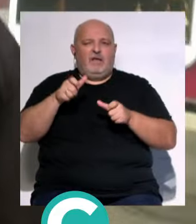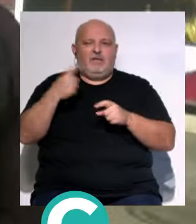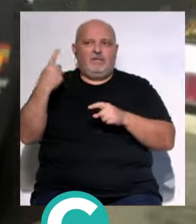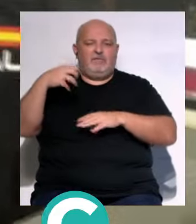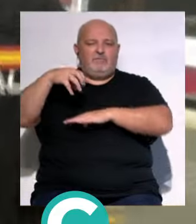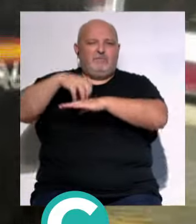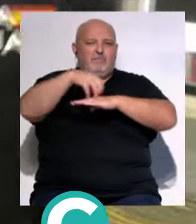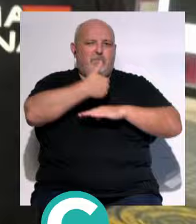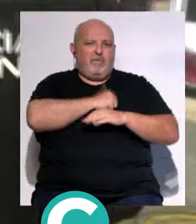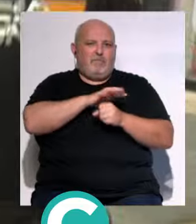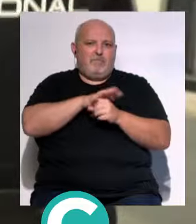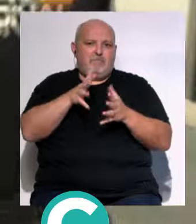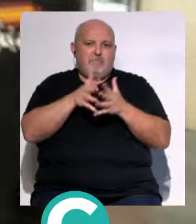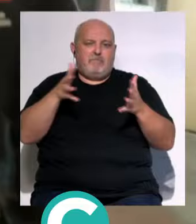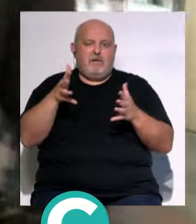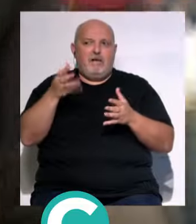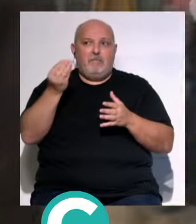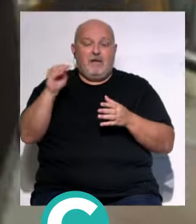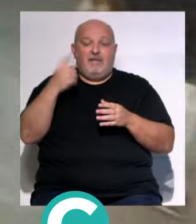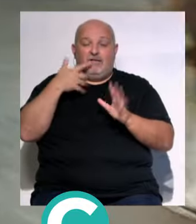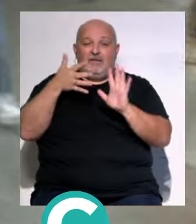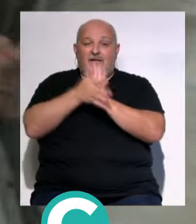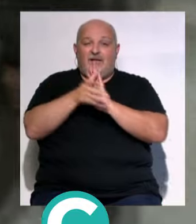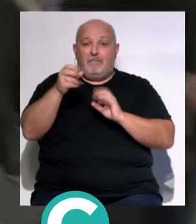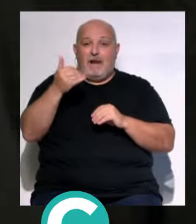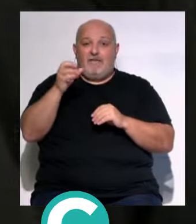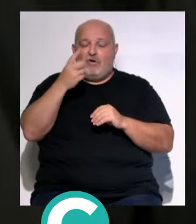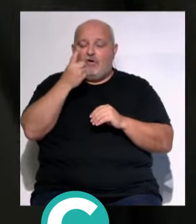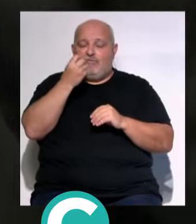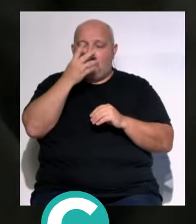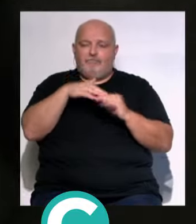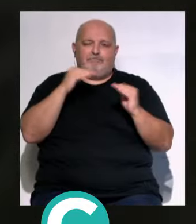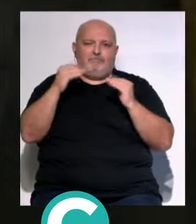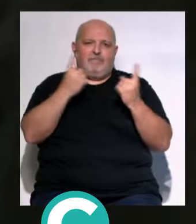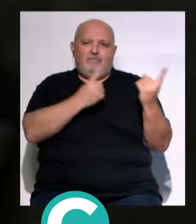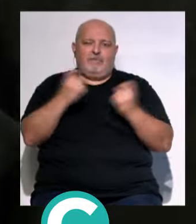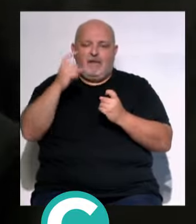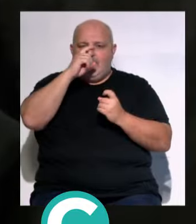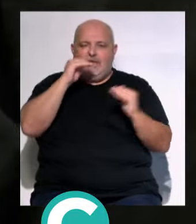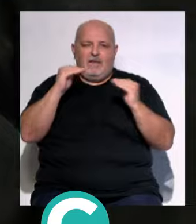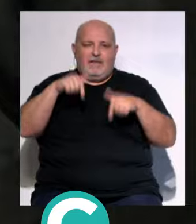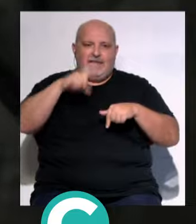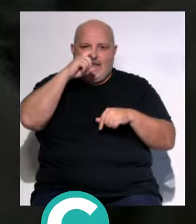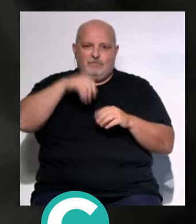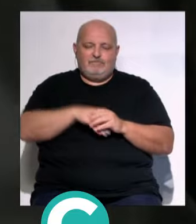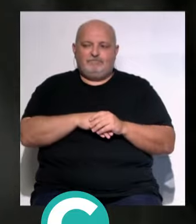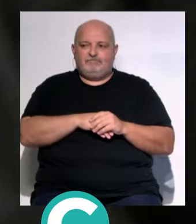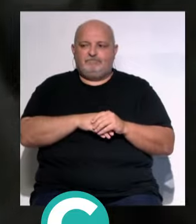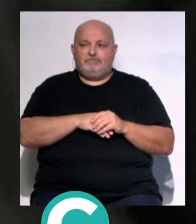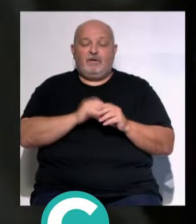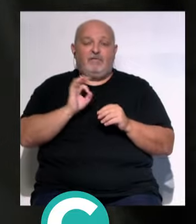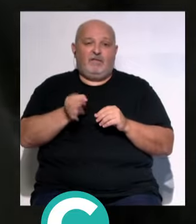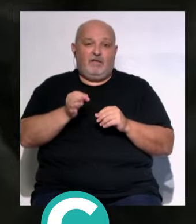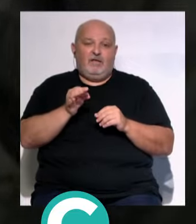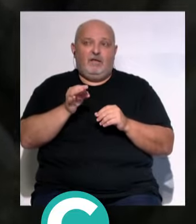comisarías de la provincia... ...un refuerzo como asegura Blanca Flores... ...muy necesario en esta época del año... ...en la que nos encontramos. Y la